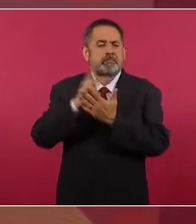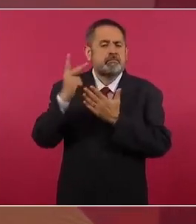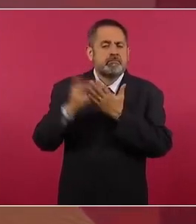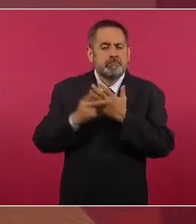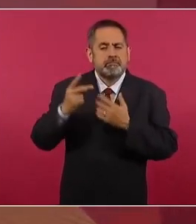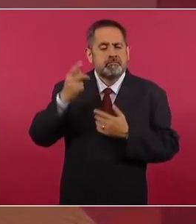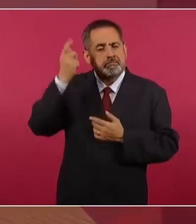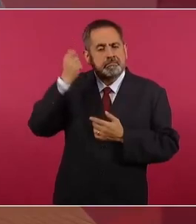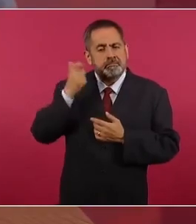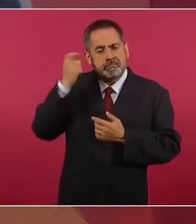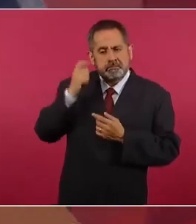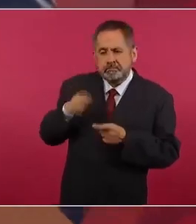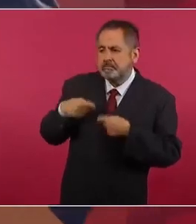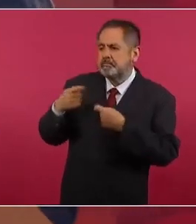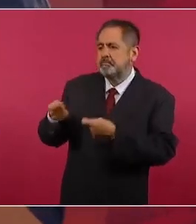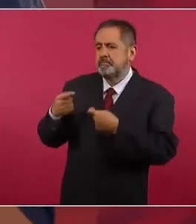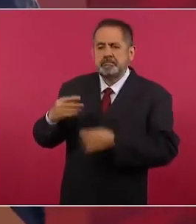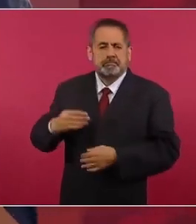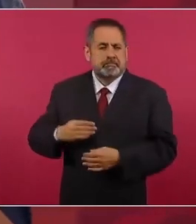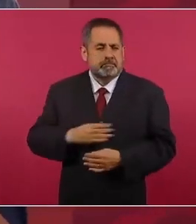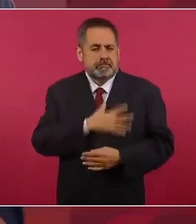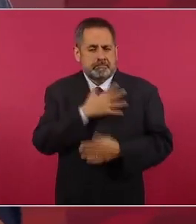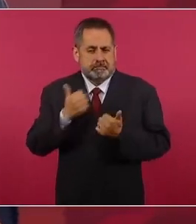de bienestar